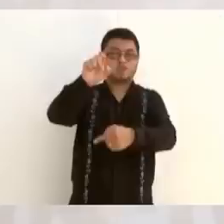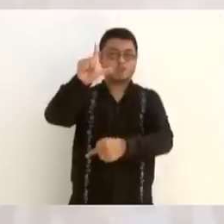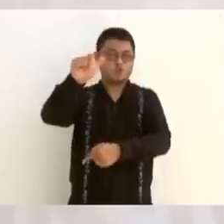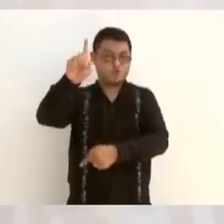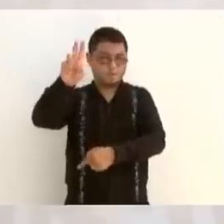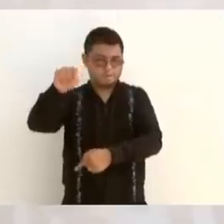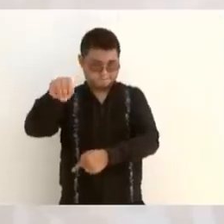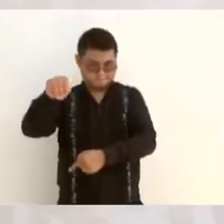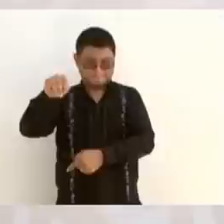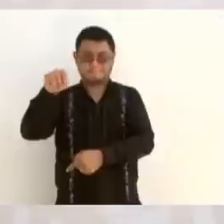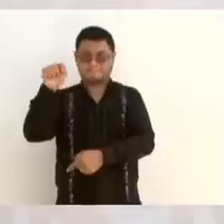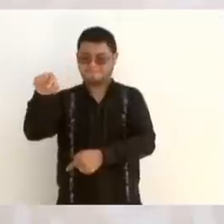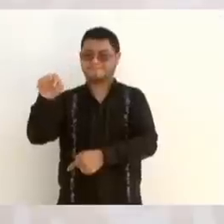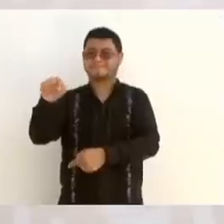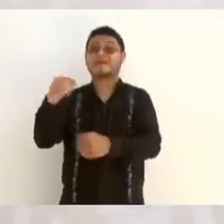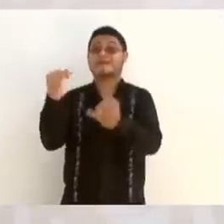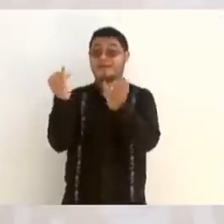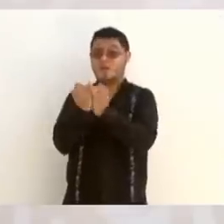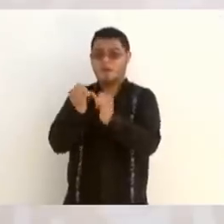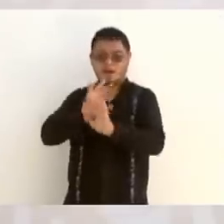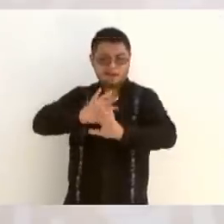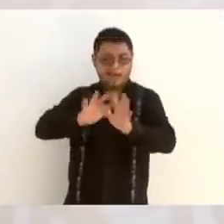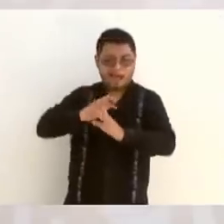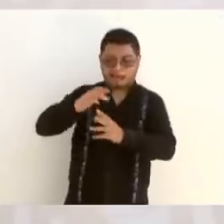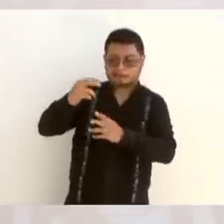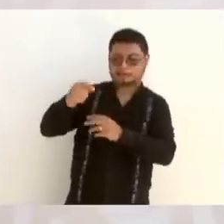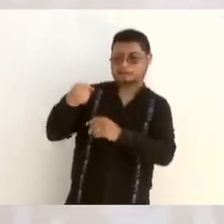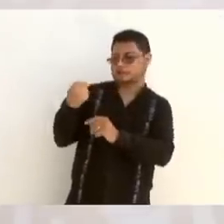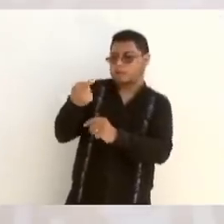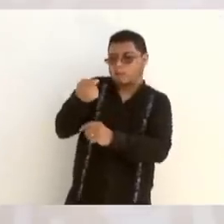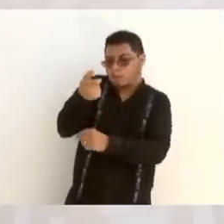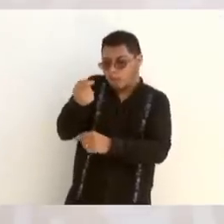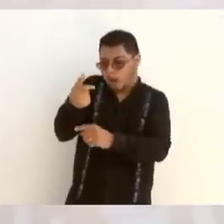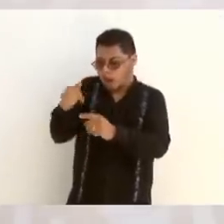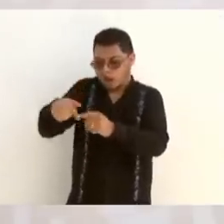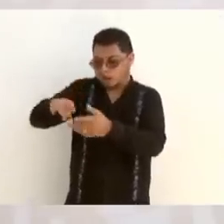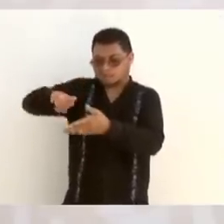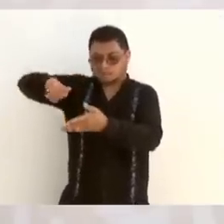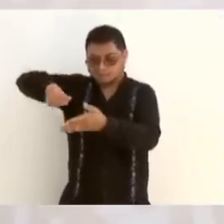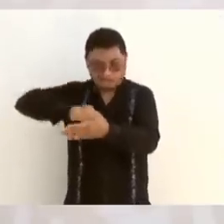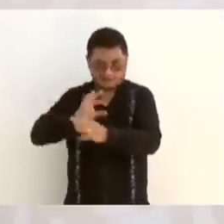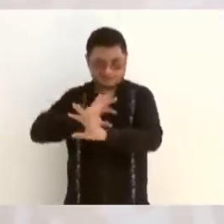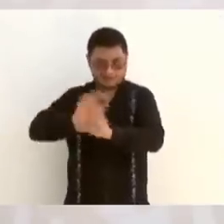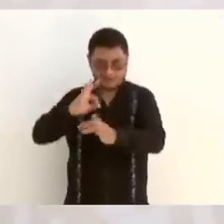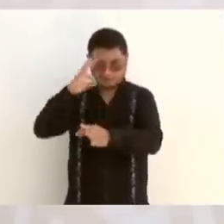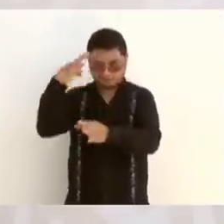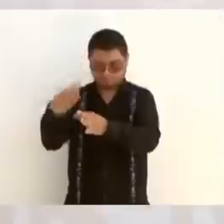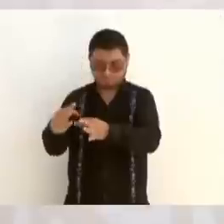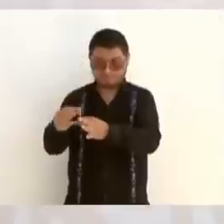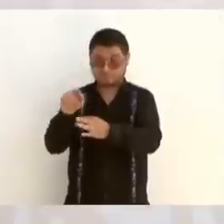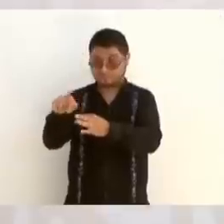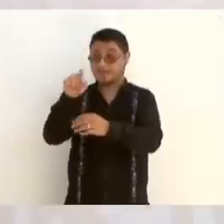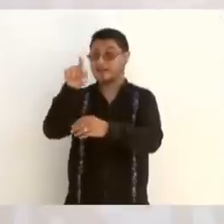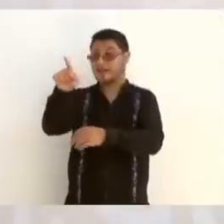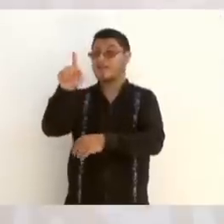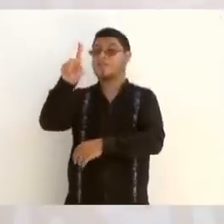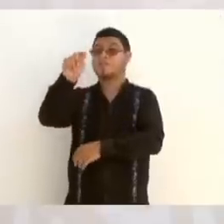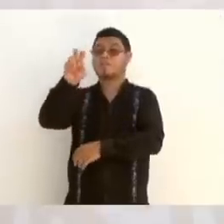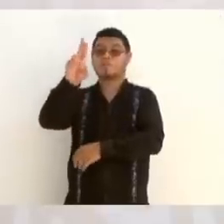también resuelto el tramo de Tulum,